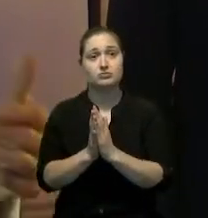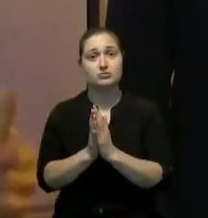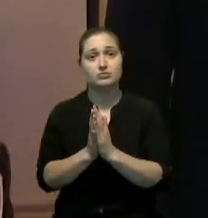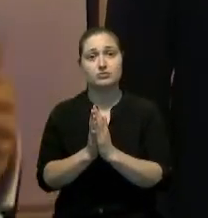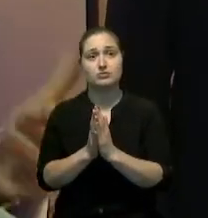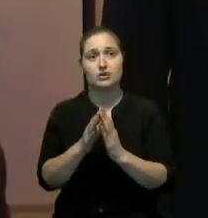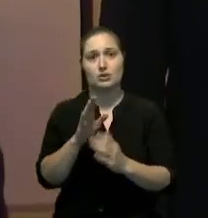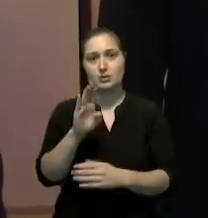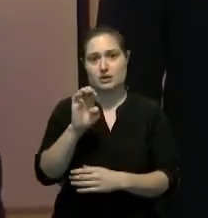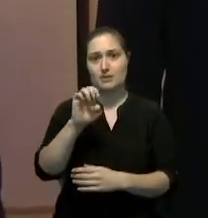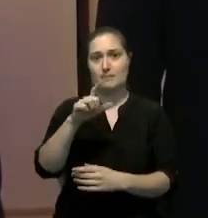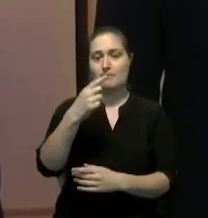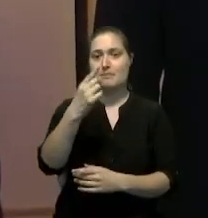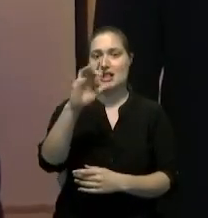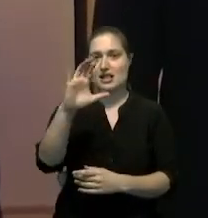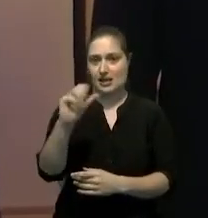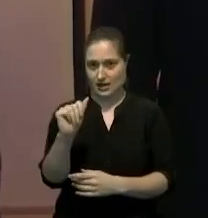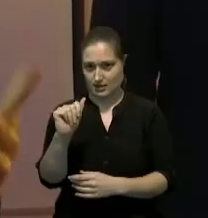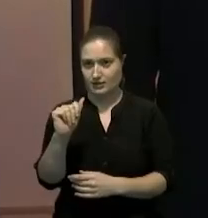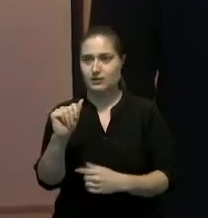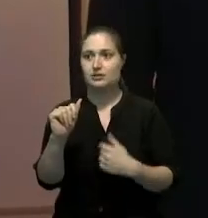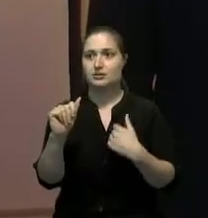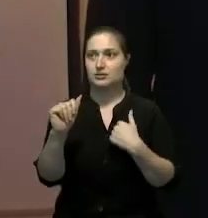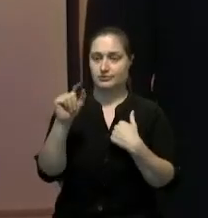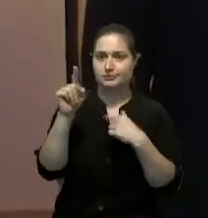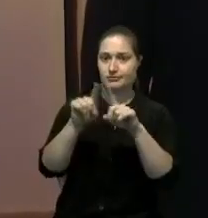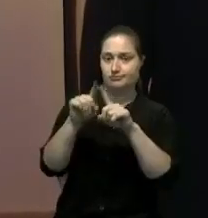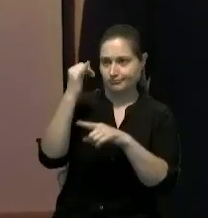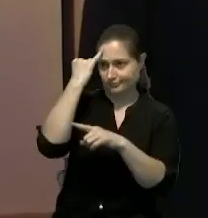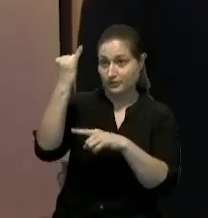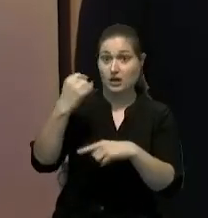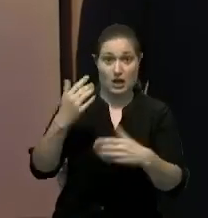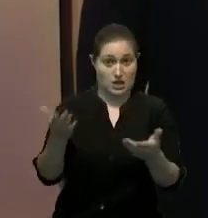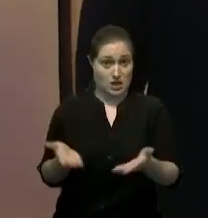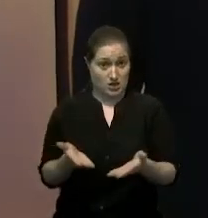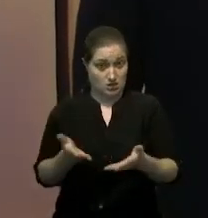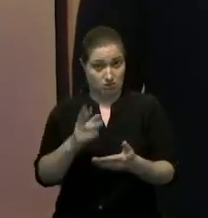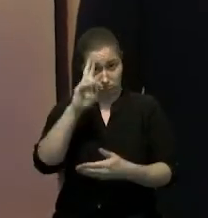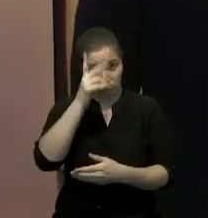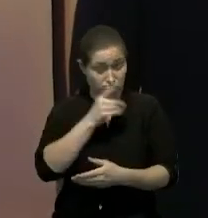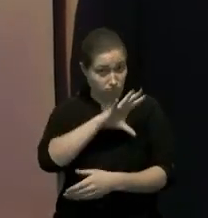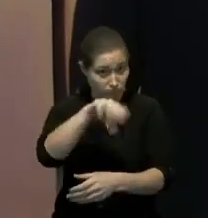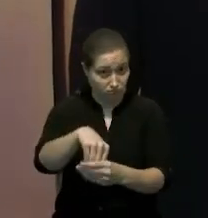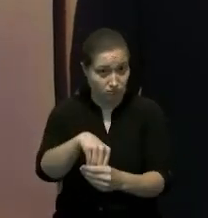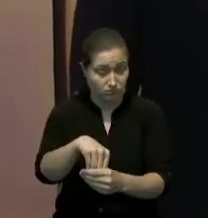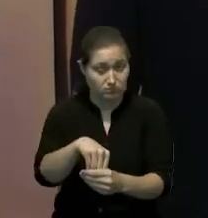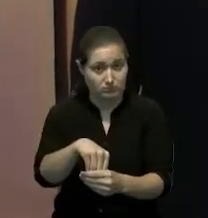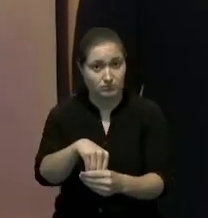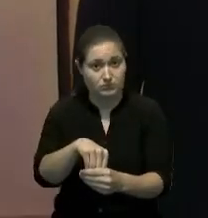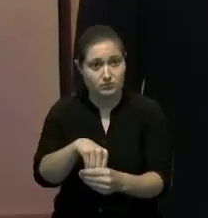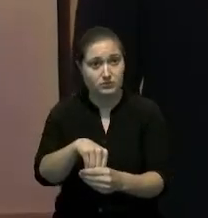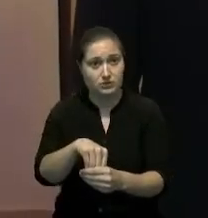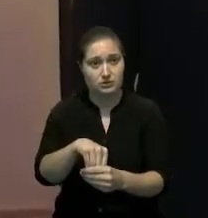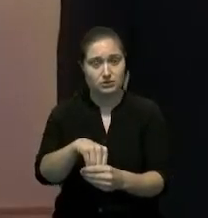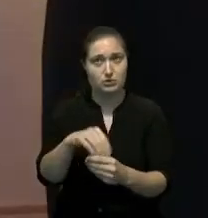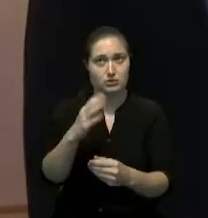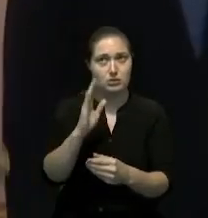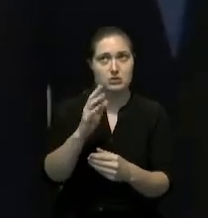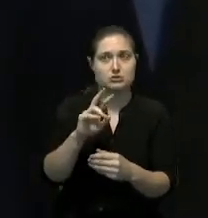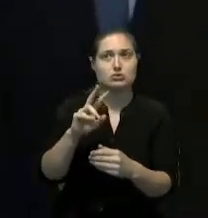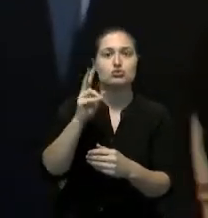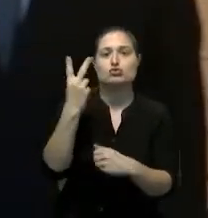Bélgica esta iniciativa para el Caribe es sumamente significativa y va a ser anunciada en el día pasado mañana